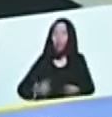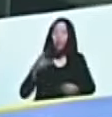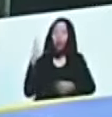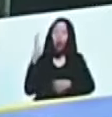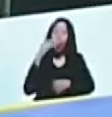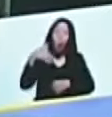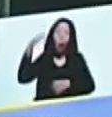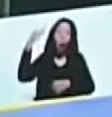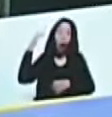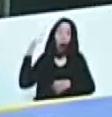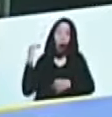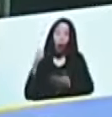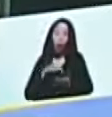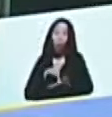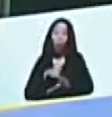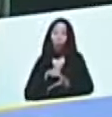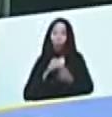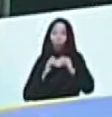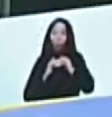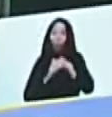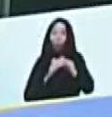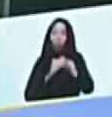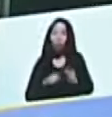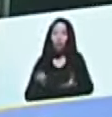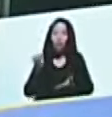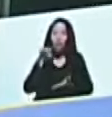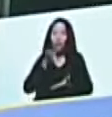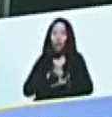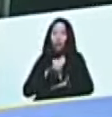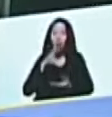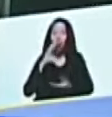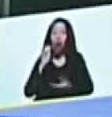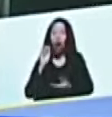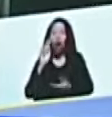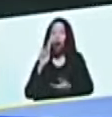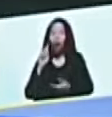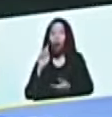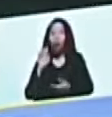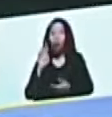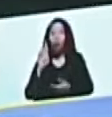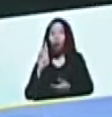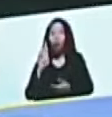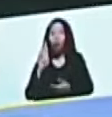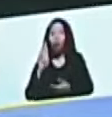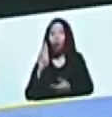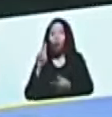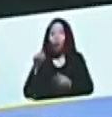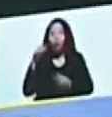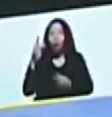presencia permanente del Centro Cárter y del PNUD,